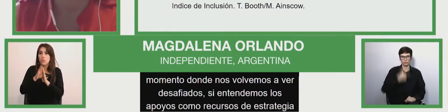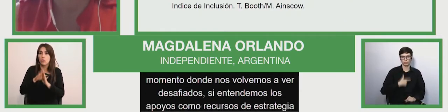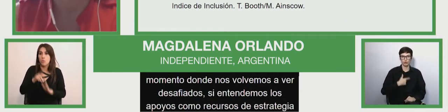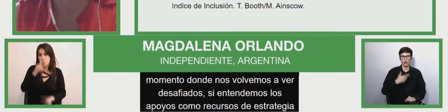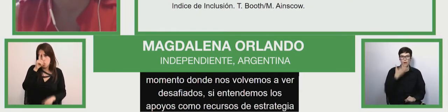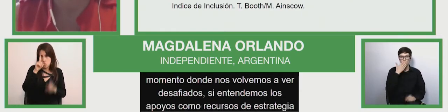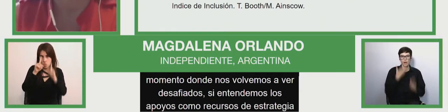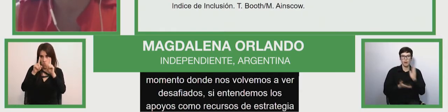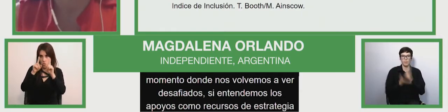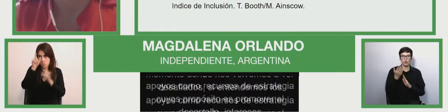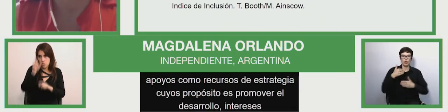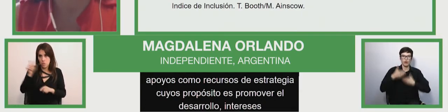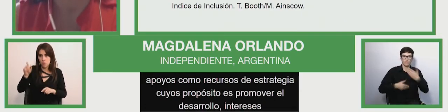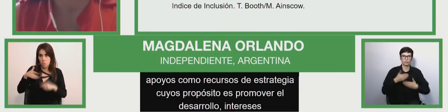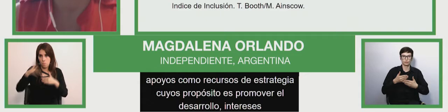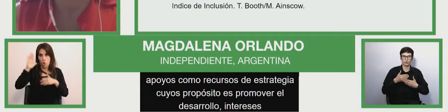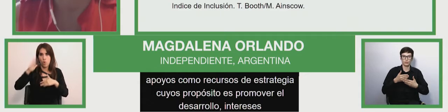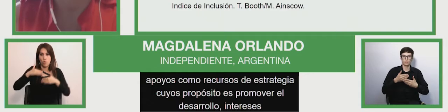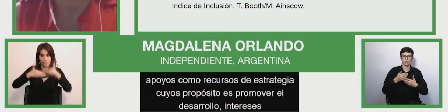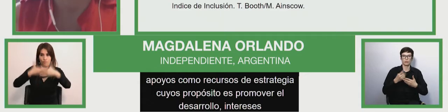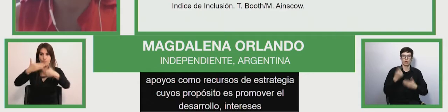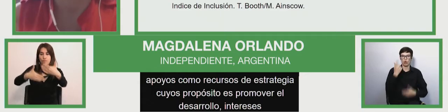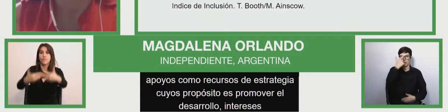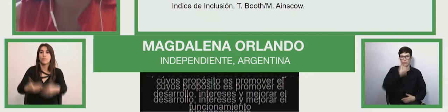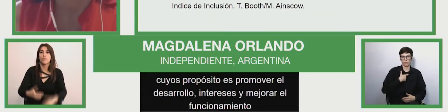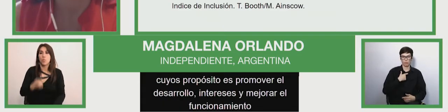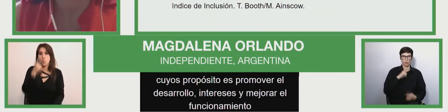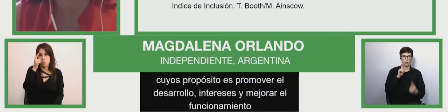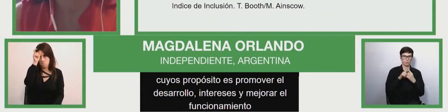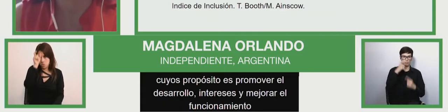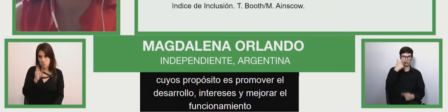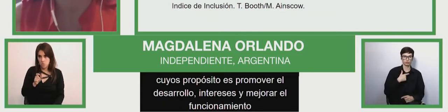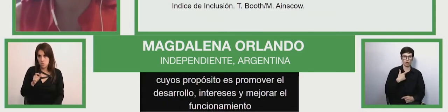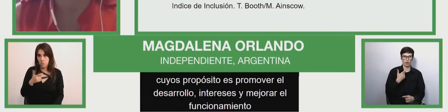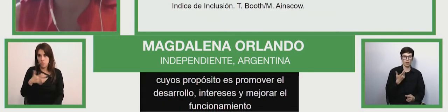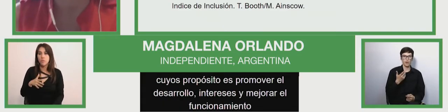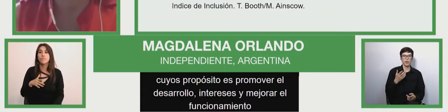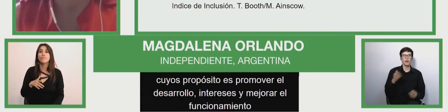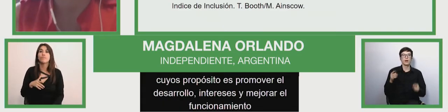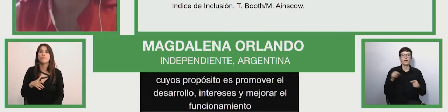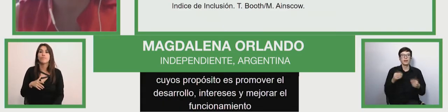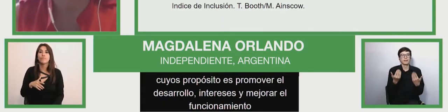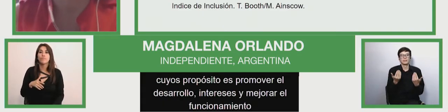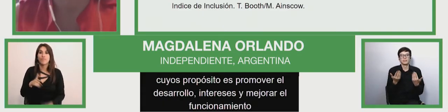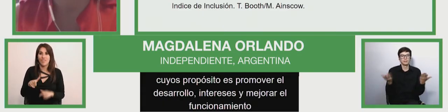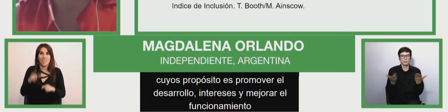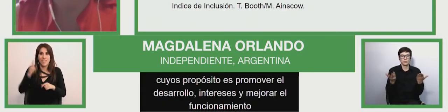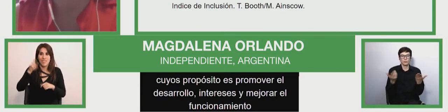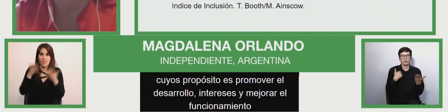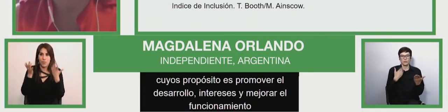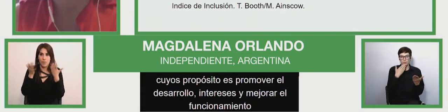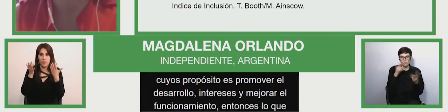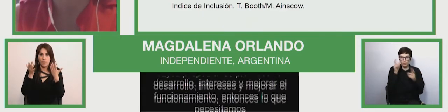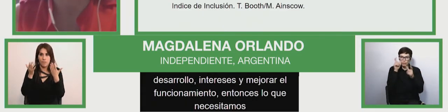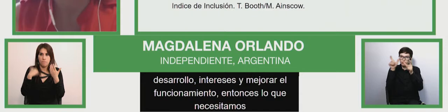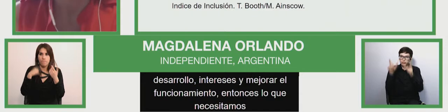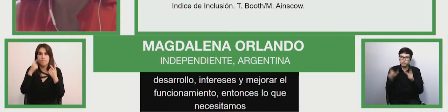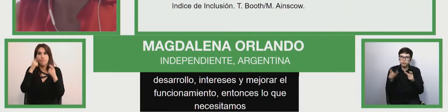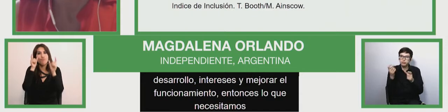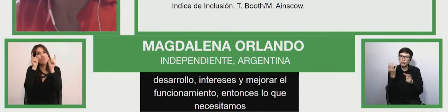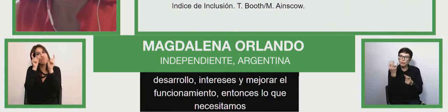mejorar el funcionamiento individual en un contexto determinado, entonces lo que necesitamos también es medir los apoyos.